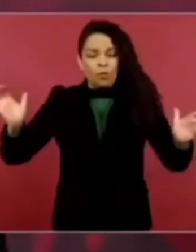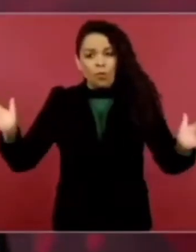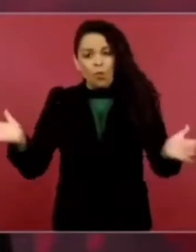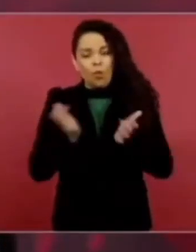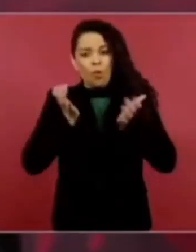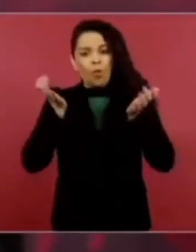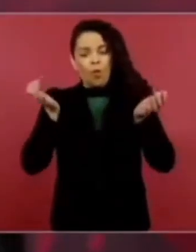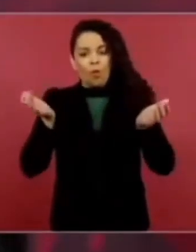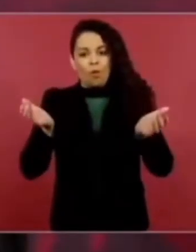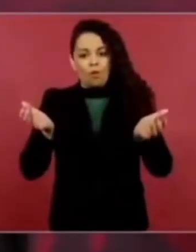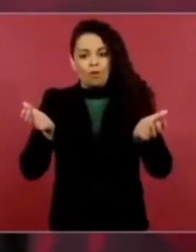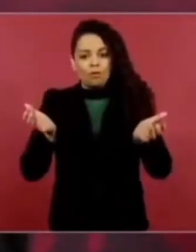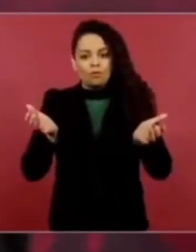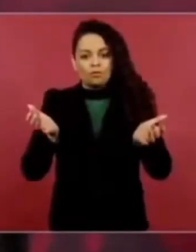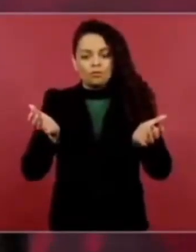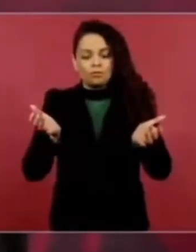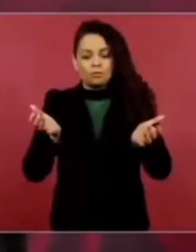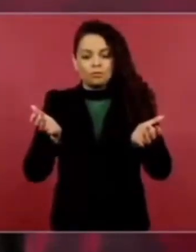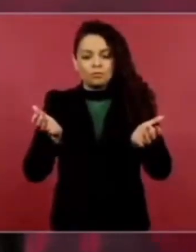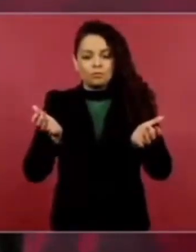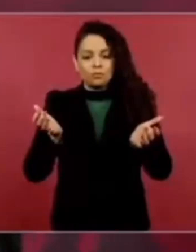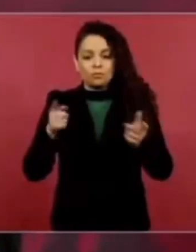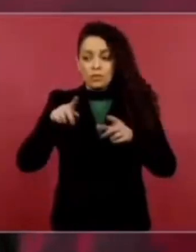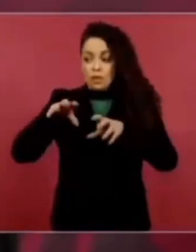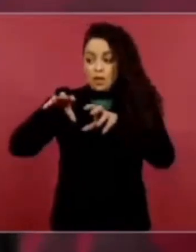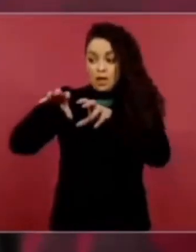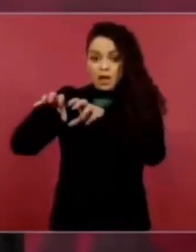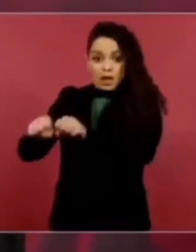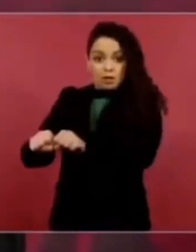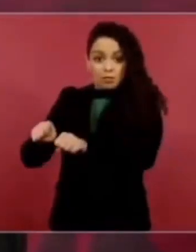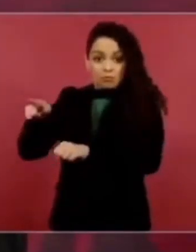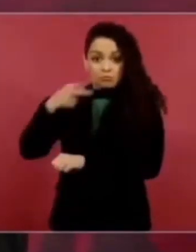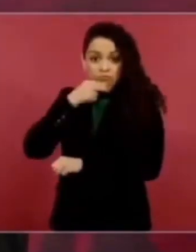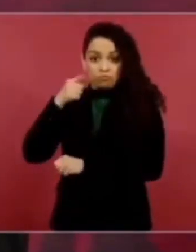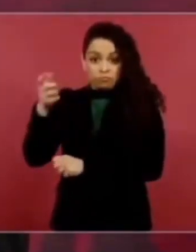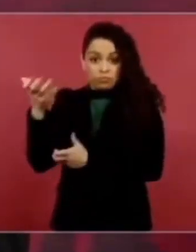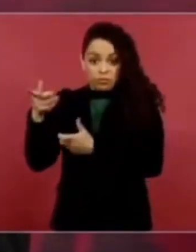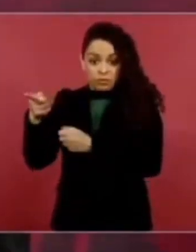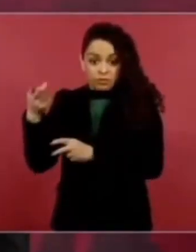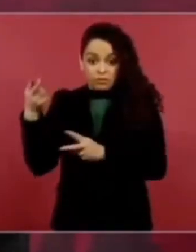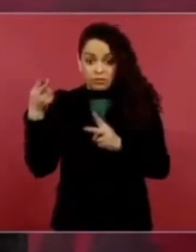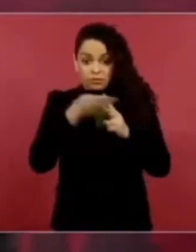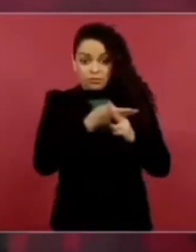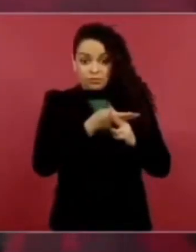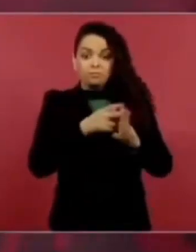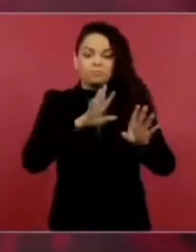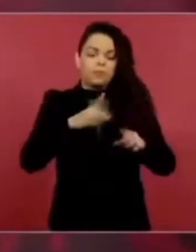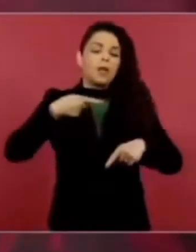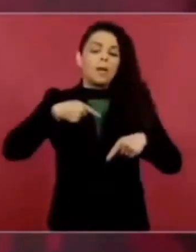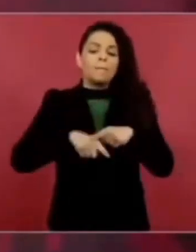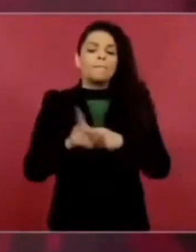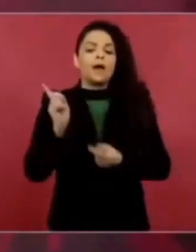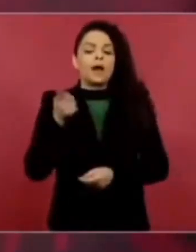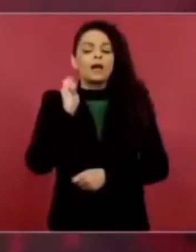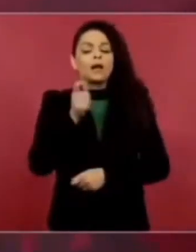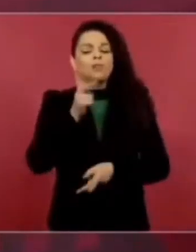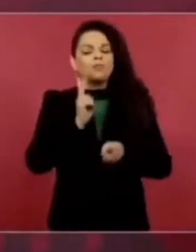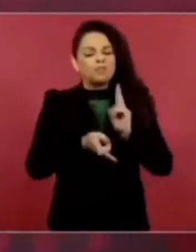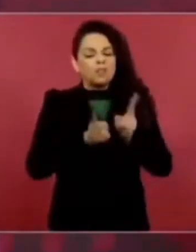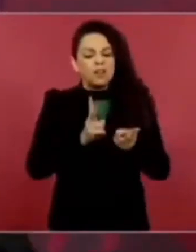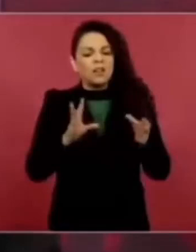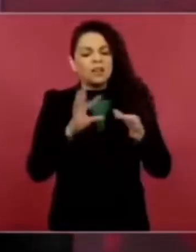Si tienen aburto, empieza a hablar de que era